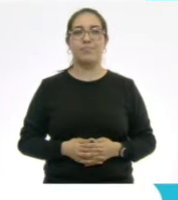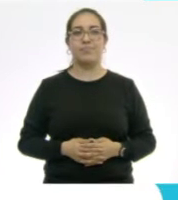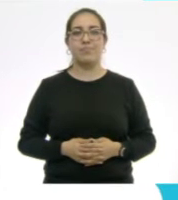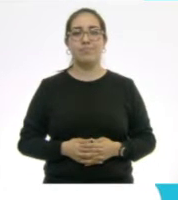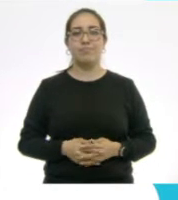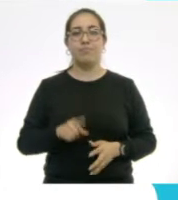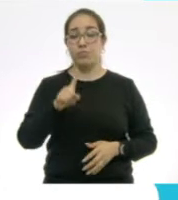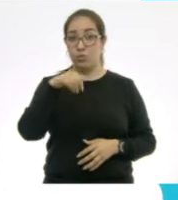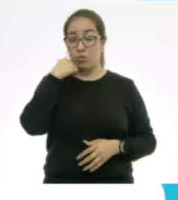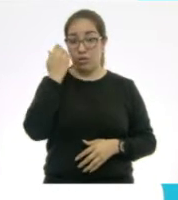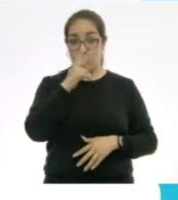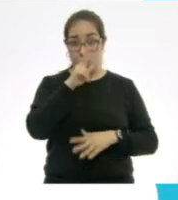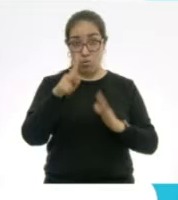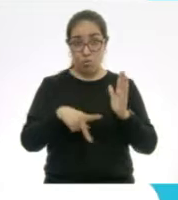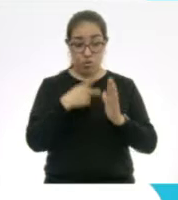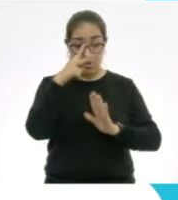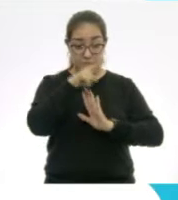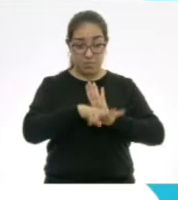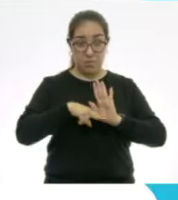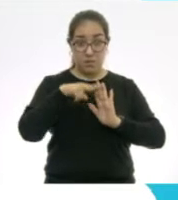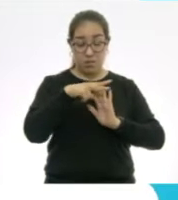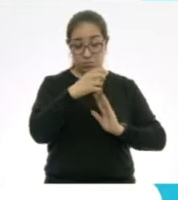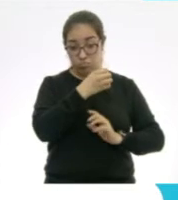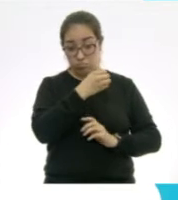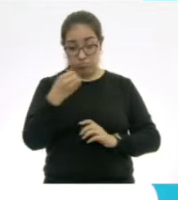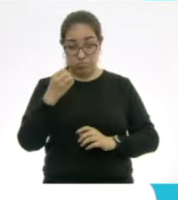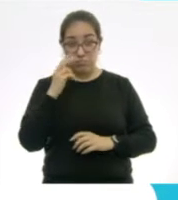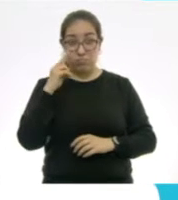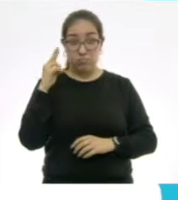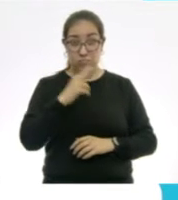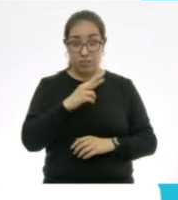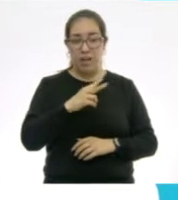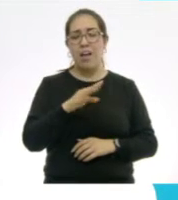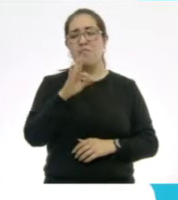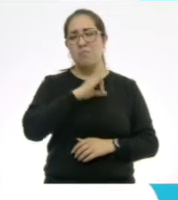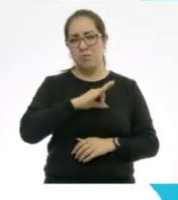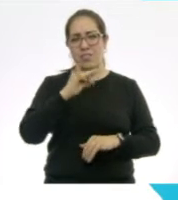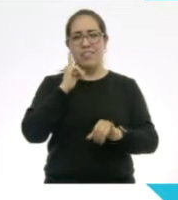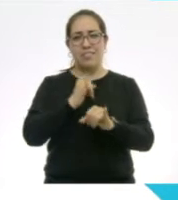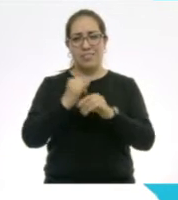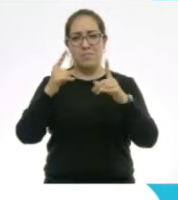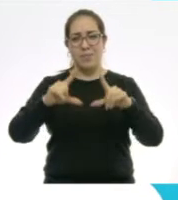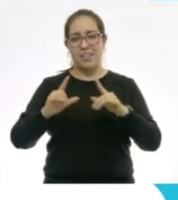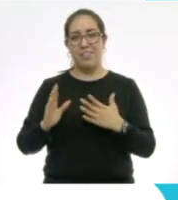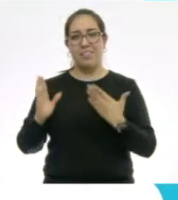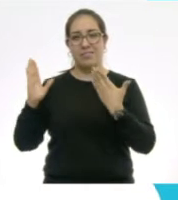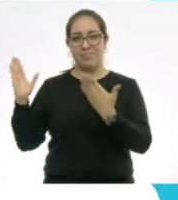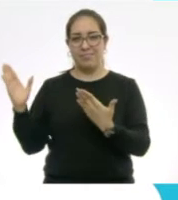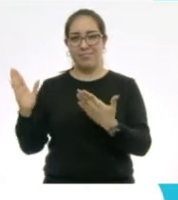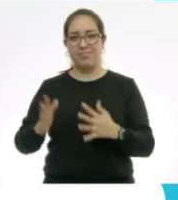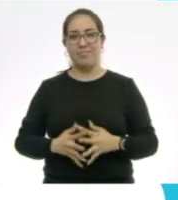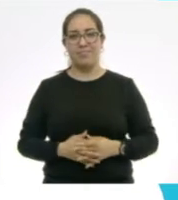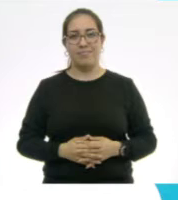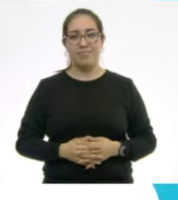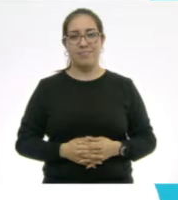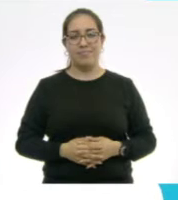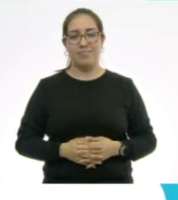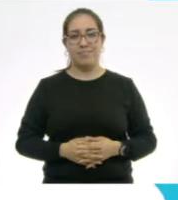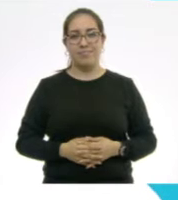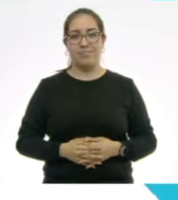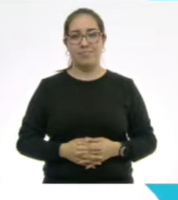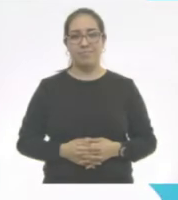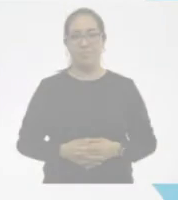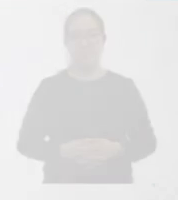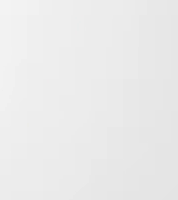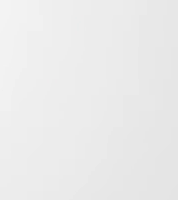Si quieres volver a ver los programas de Aprende en Casa, los puedes encontrar en la siguiente liga. Aprendeencasa.cep